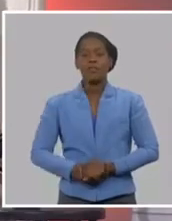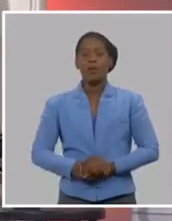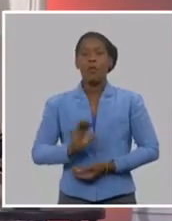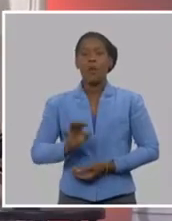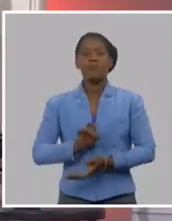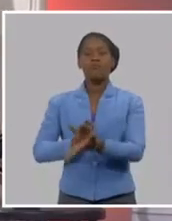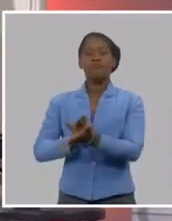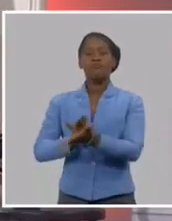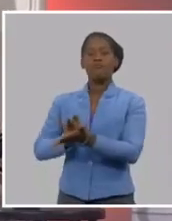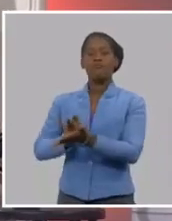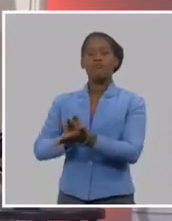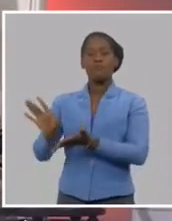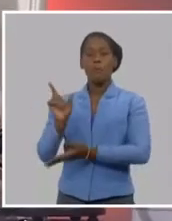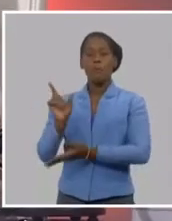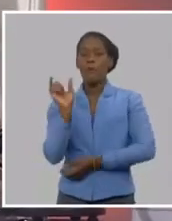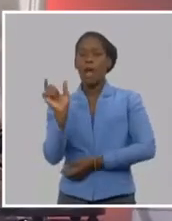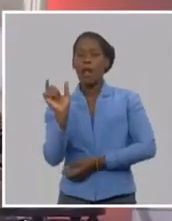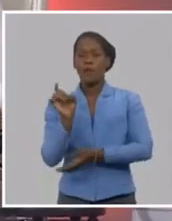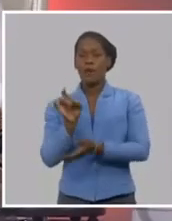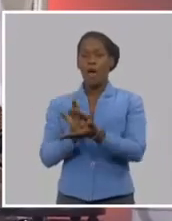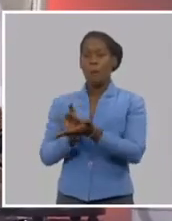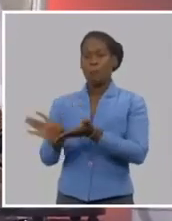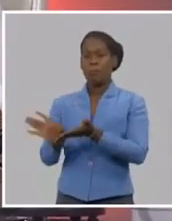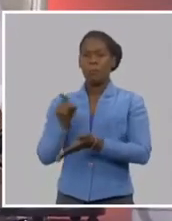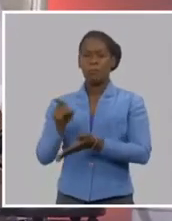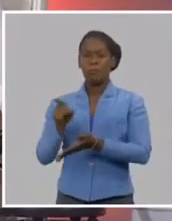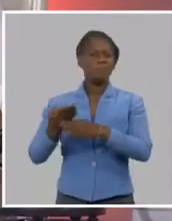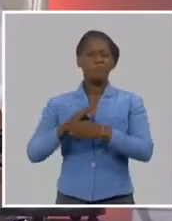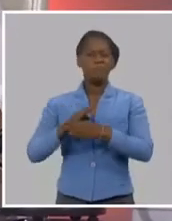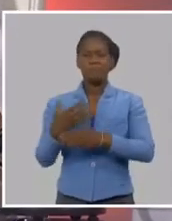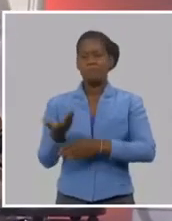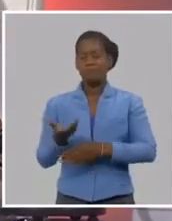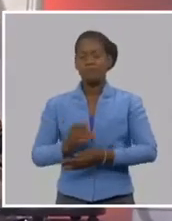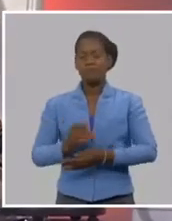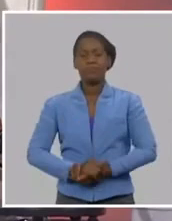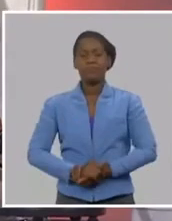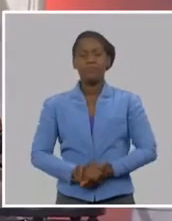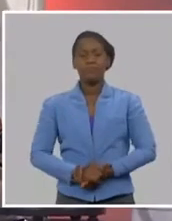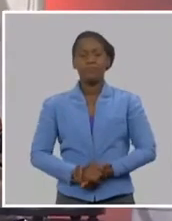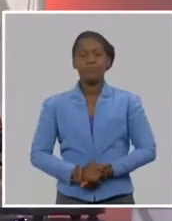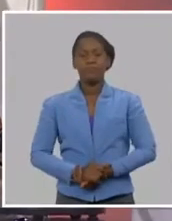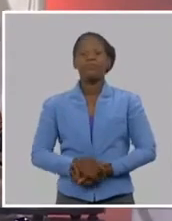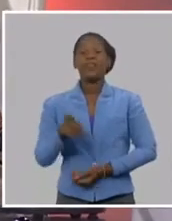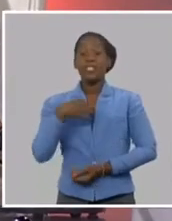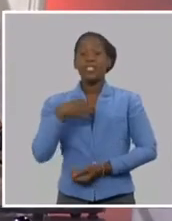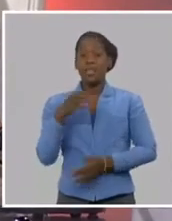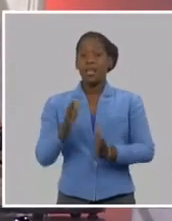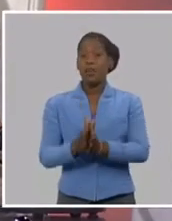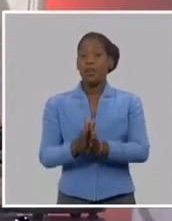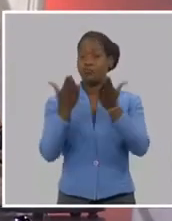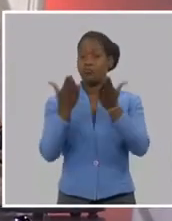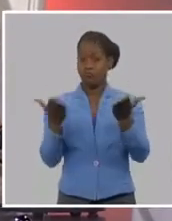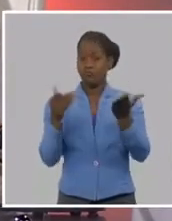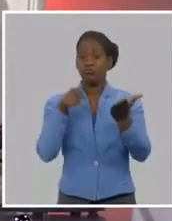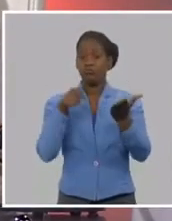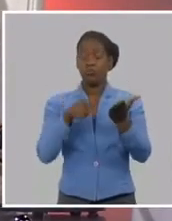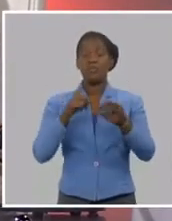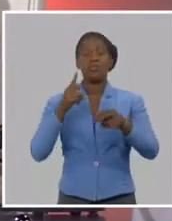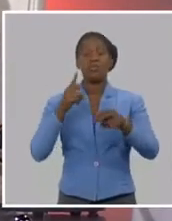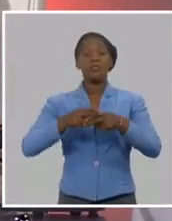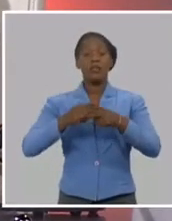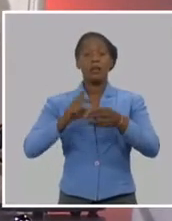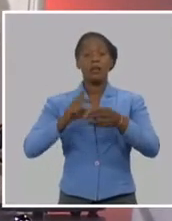Y voy a usar su primer gran editorial, Empatria. Perfecto.